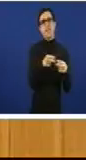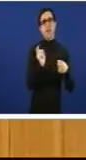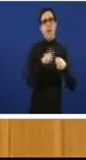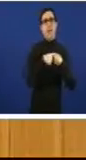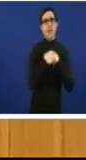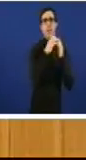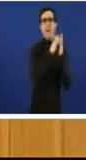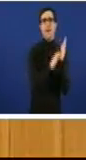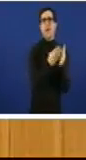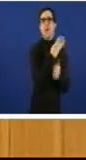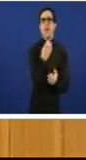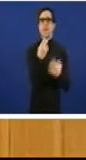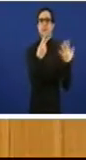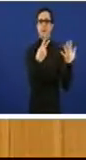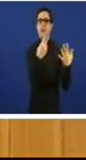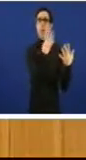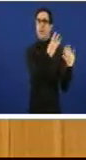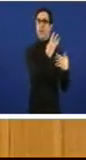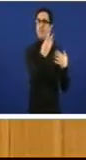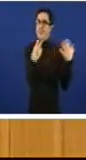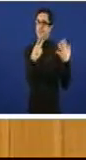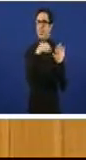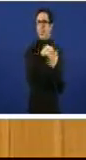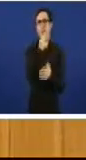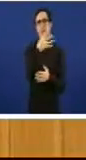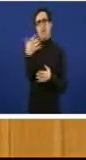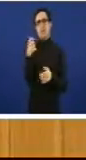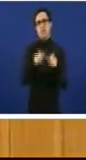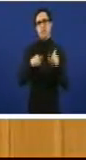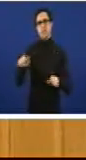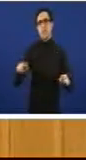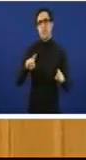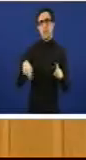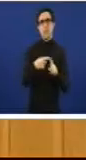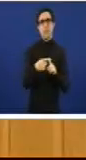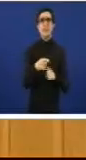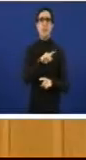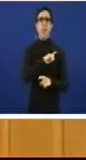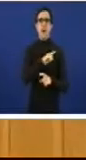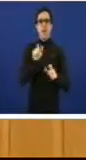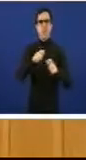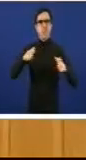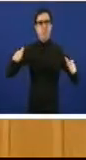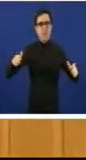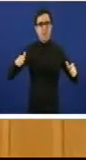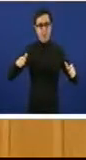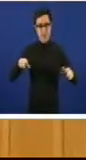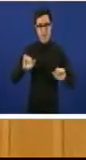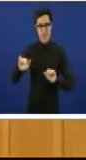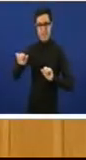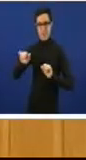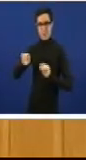.500 persoas e teñen incrementado o paro desde que vostedes ocupan o Goberno que non